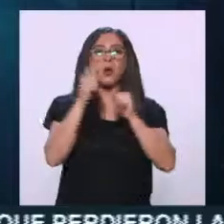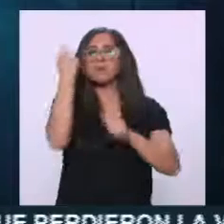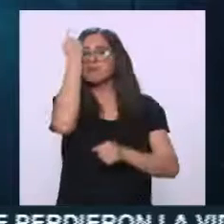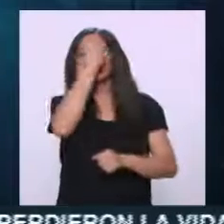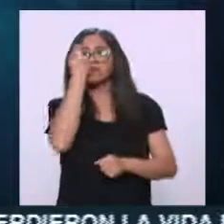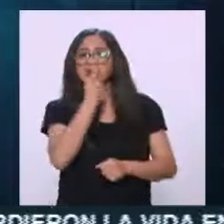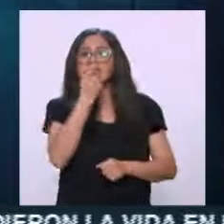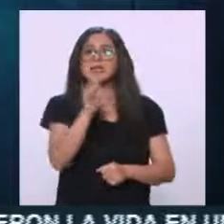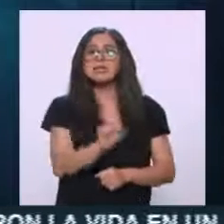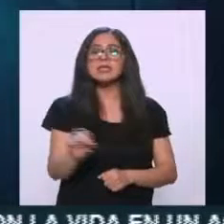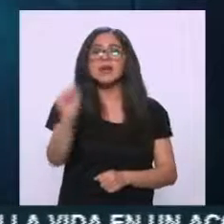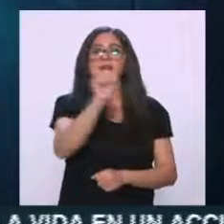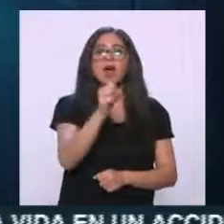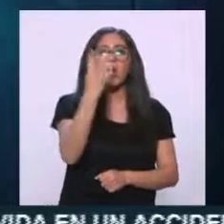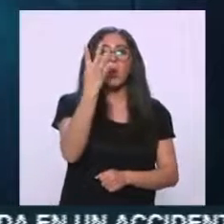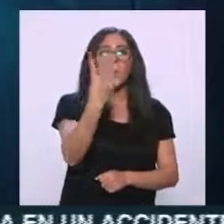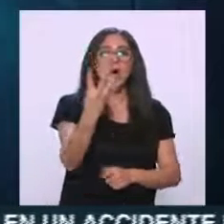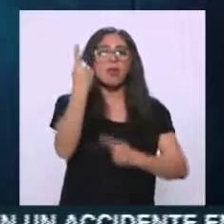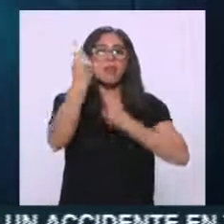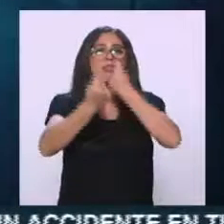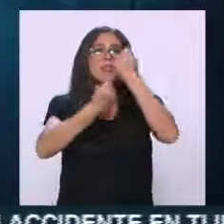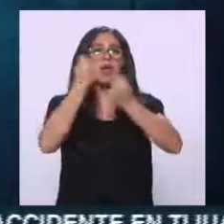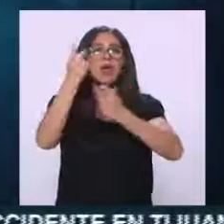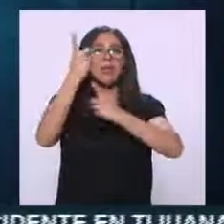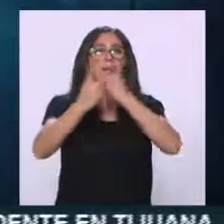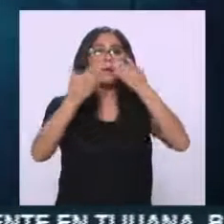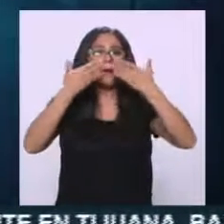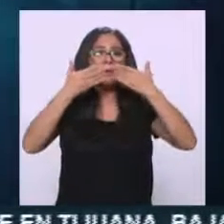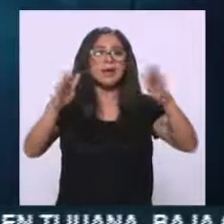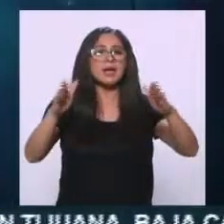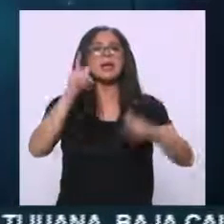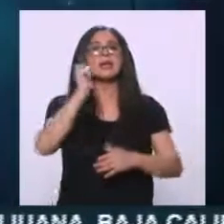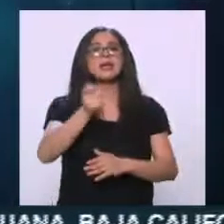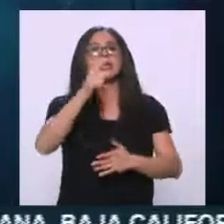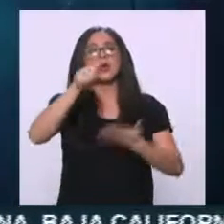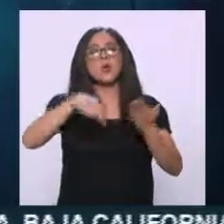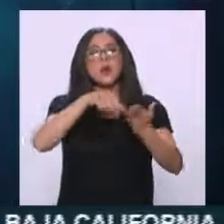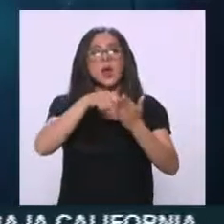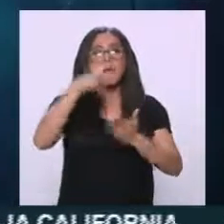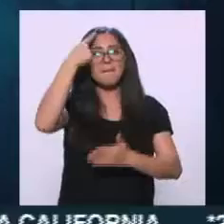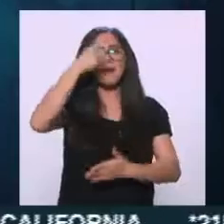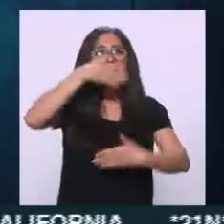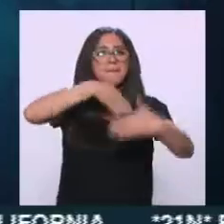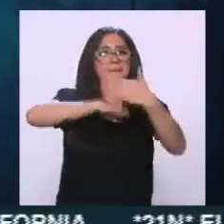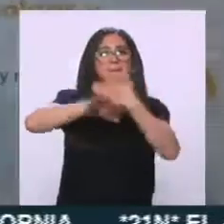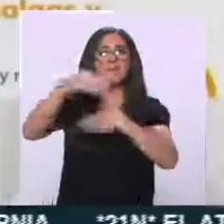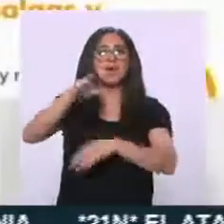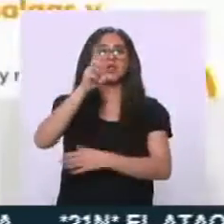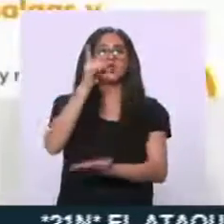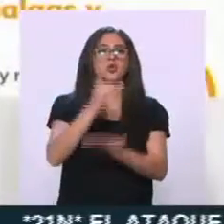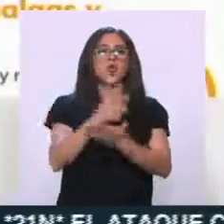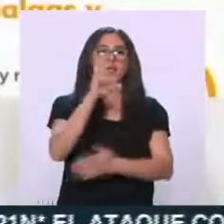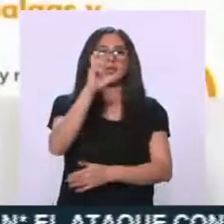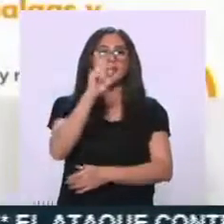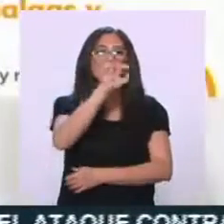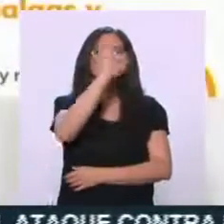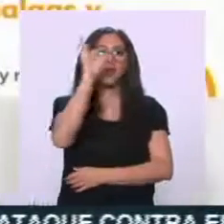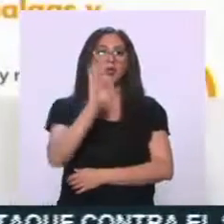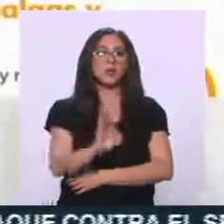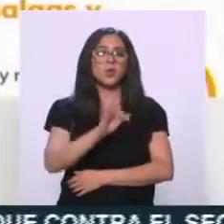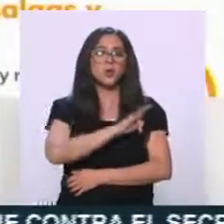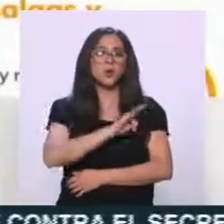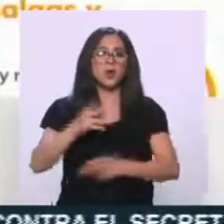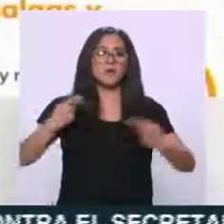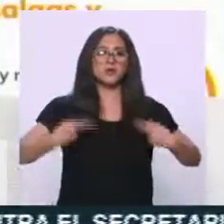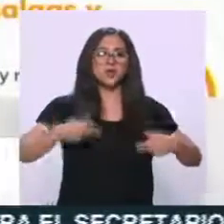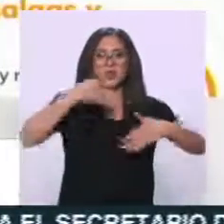Sábado 4, tiendas departamentales y centros comerciales al 30% de capacidad. Las reglas